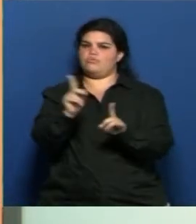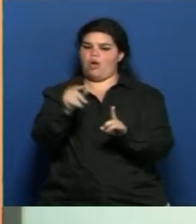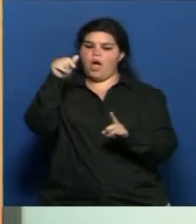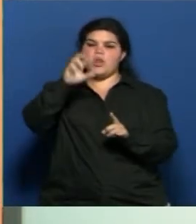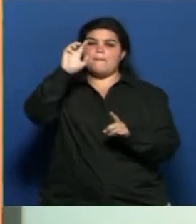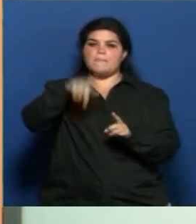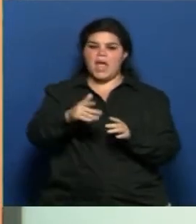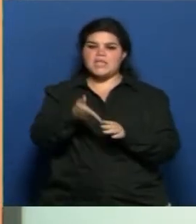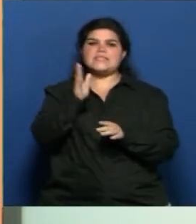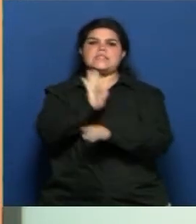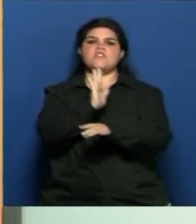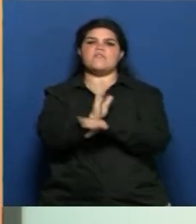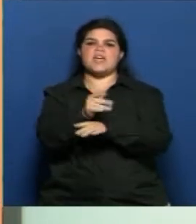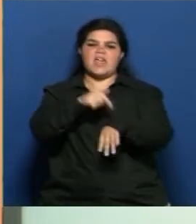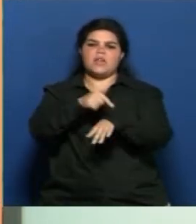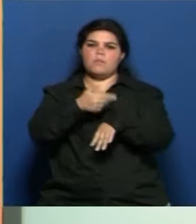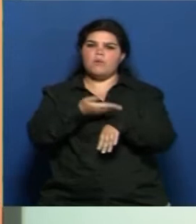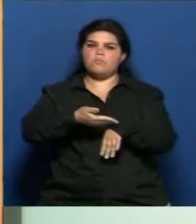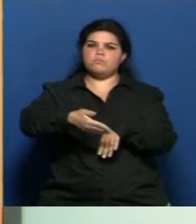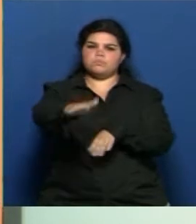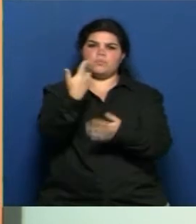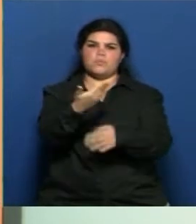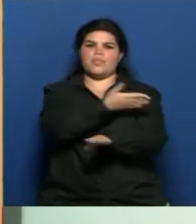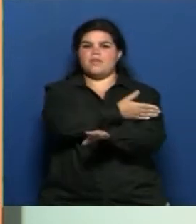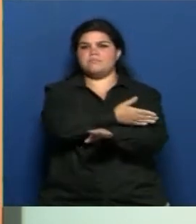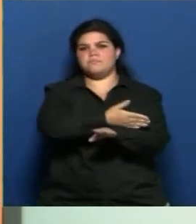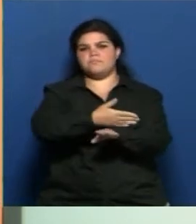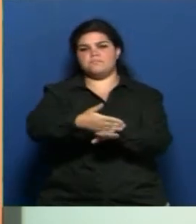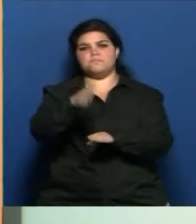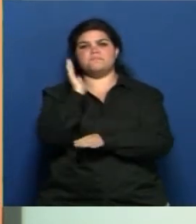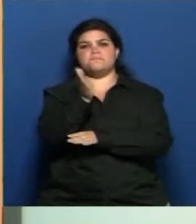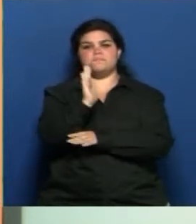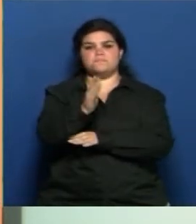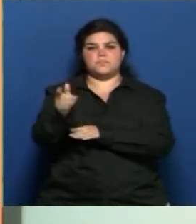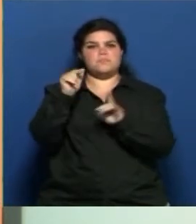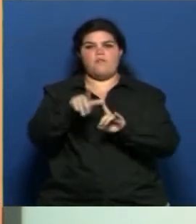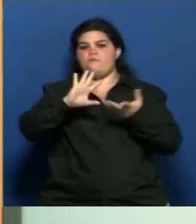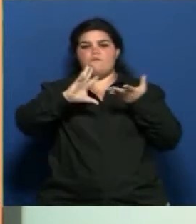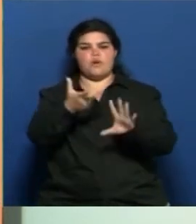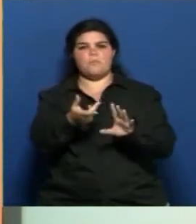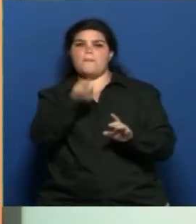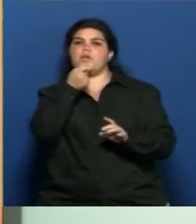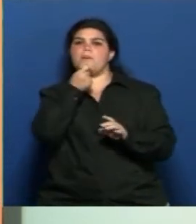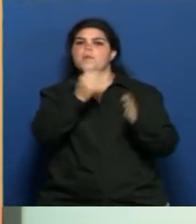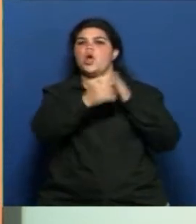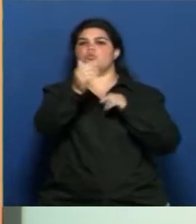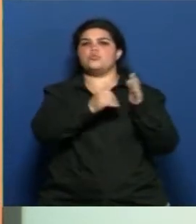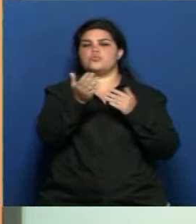estructura territorial necesita una prolongación en el tiempo de determinadas acciones. Por ejemplo, la obra pública.